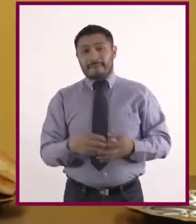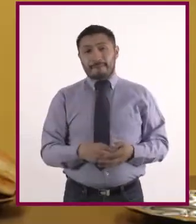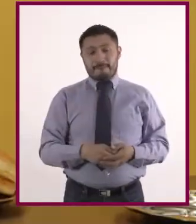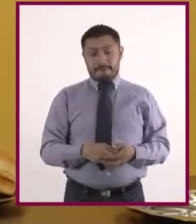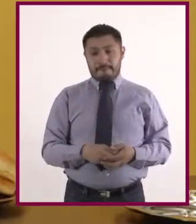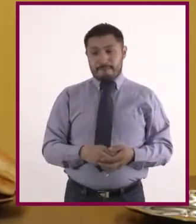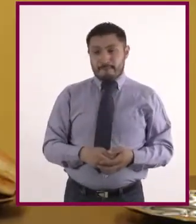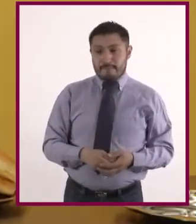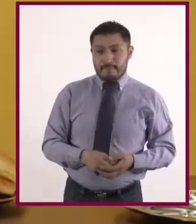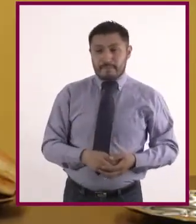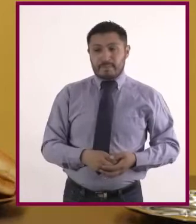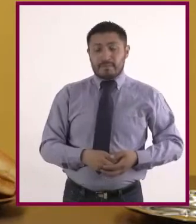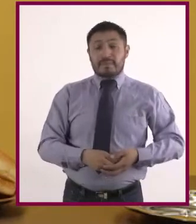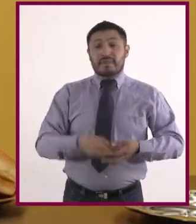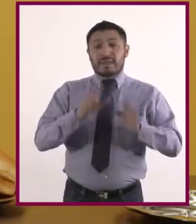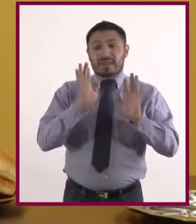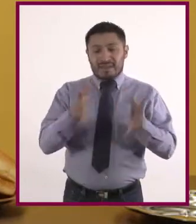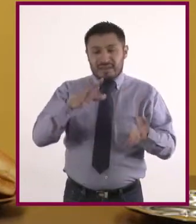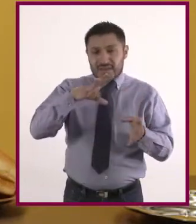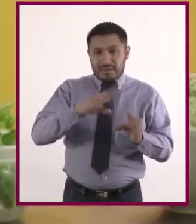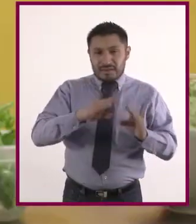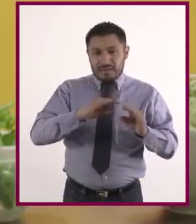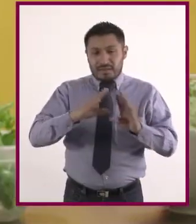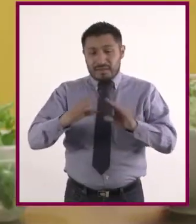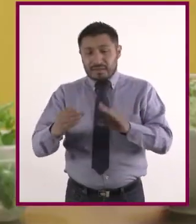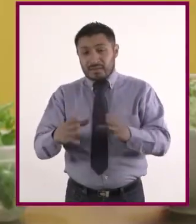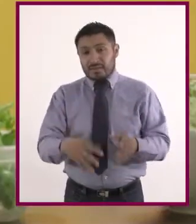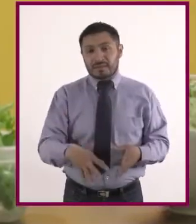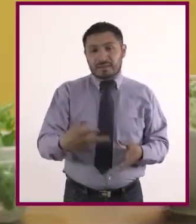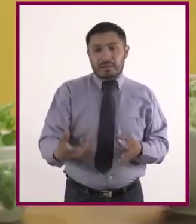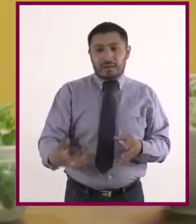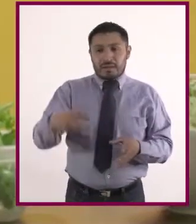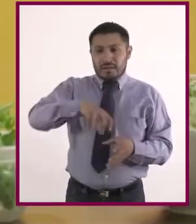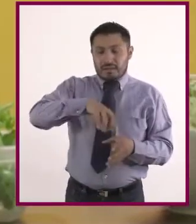Ya que esté ahora sí en una masita, vamos agregando.